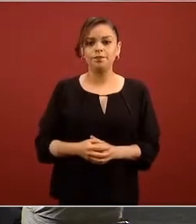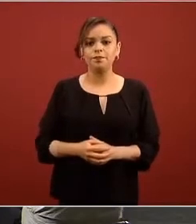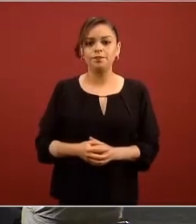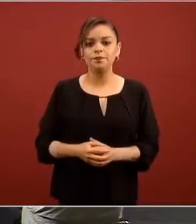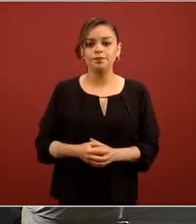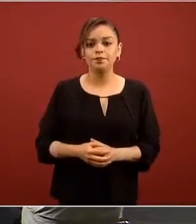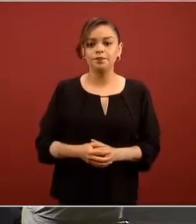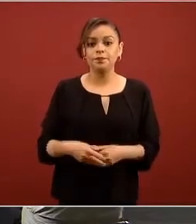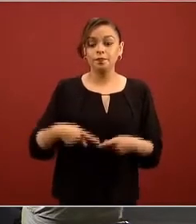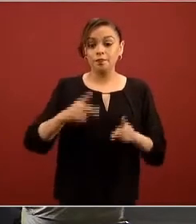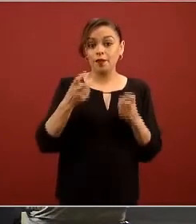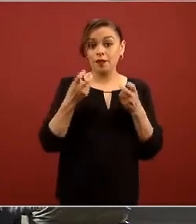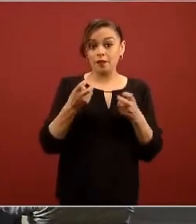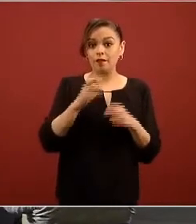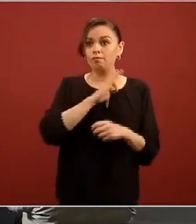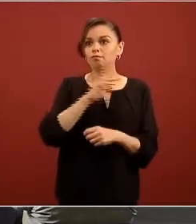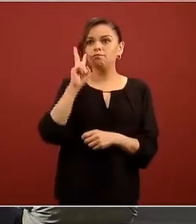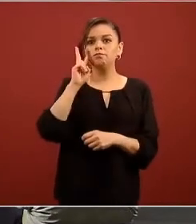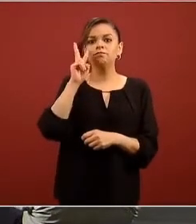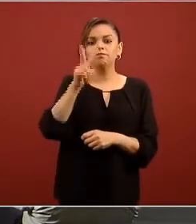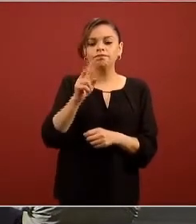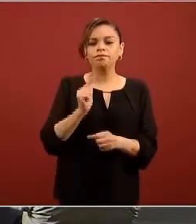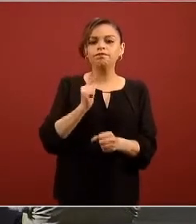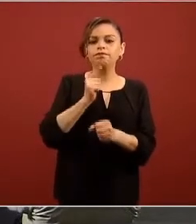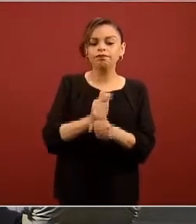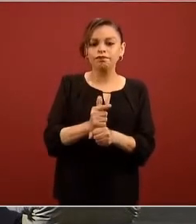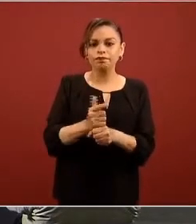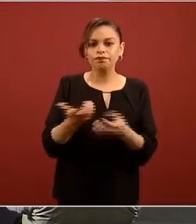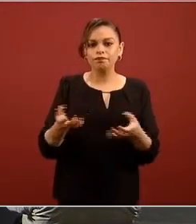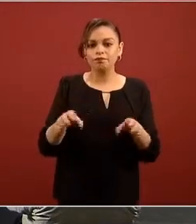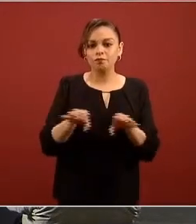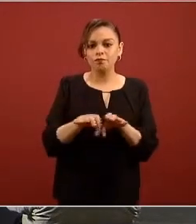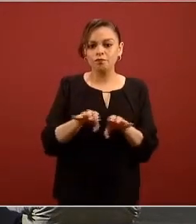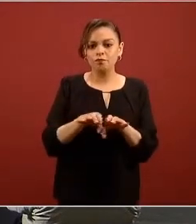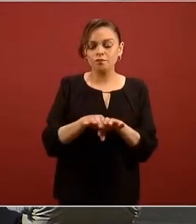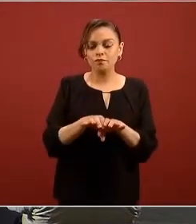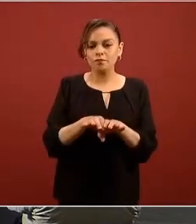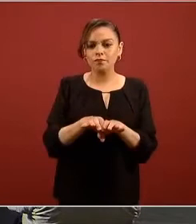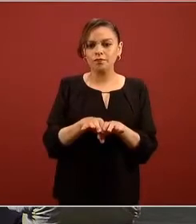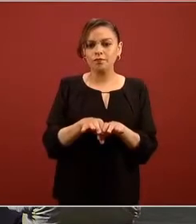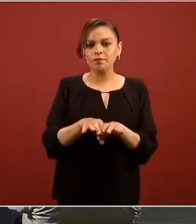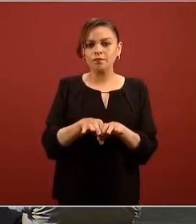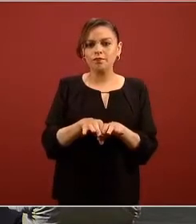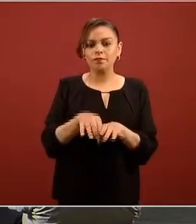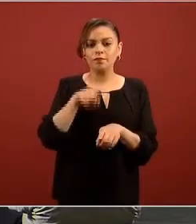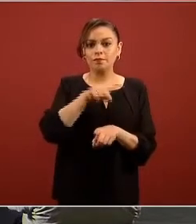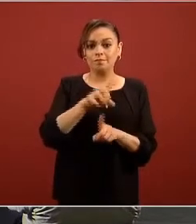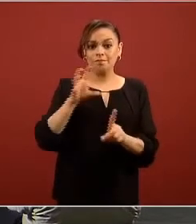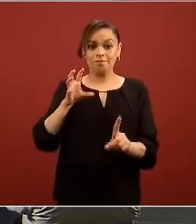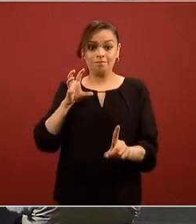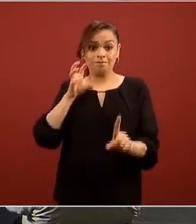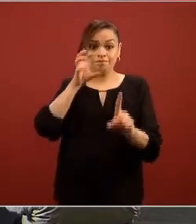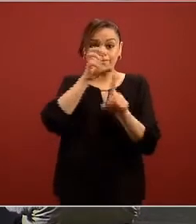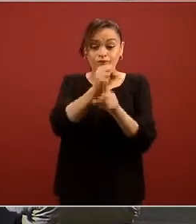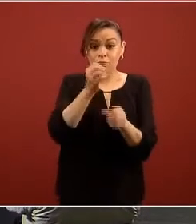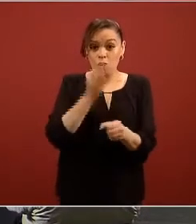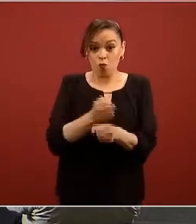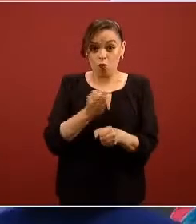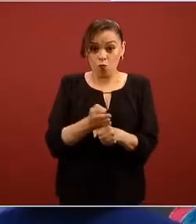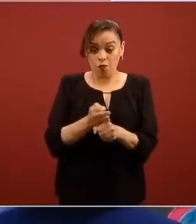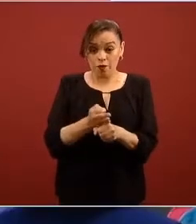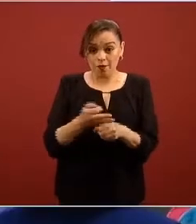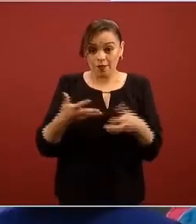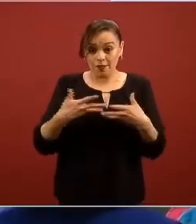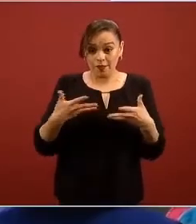esta administración nos encontramos una desarticulación y una dependencia que ante un reto como el que tenemos pues nos